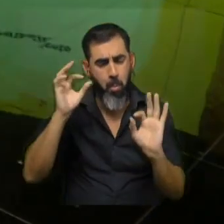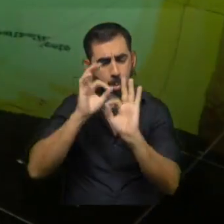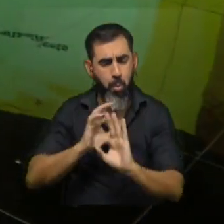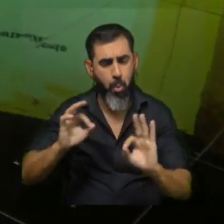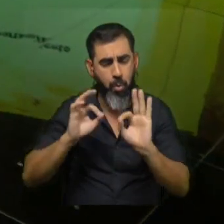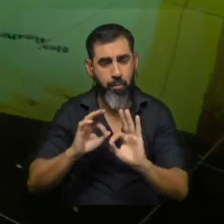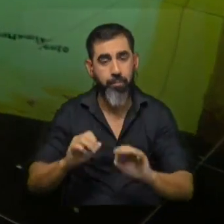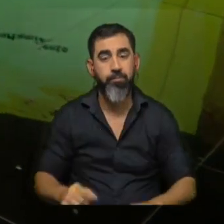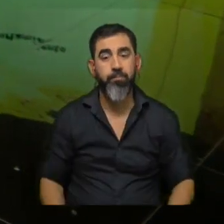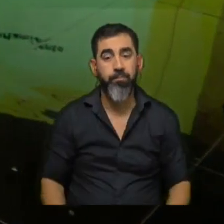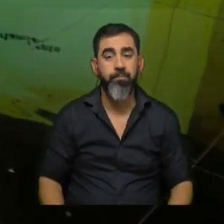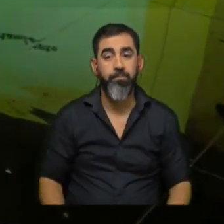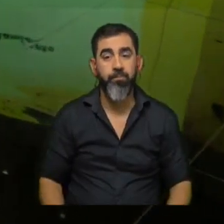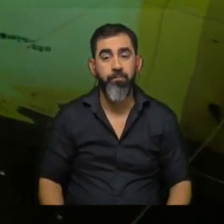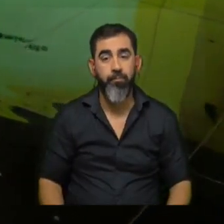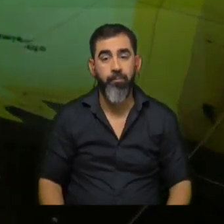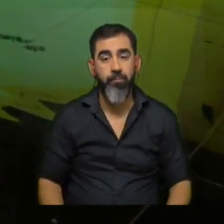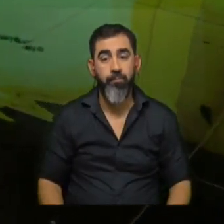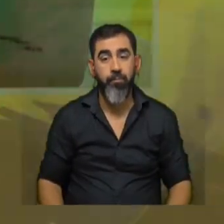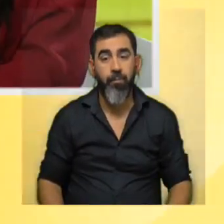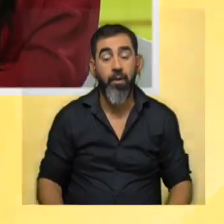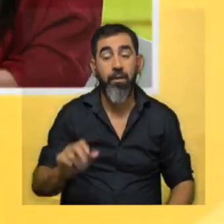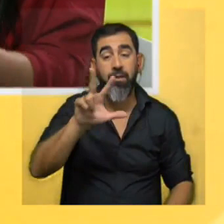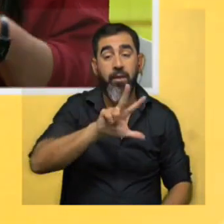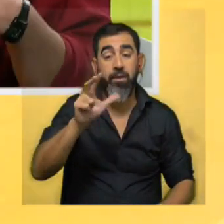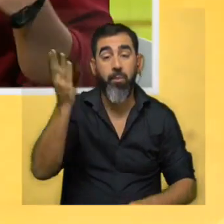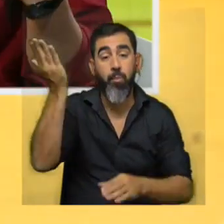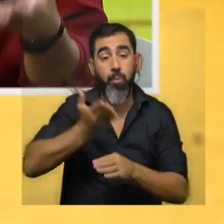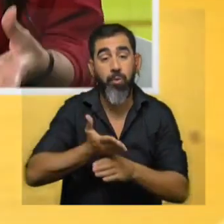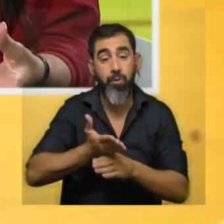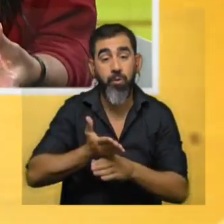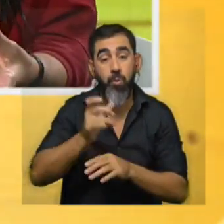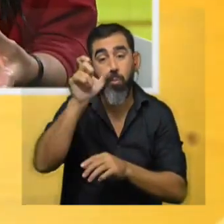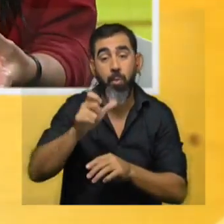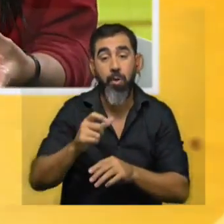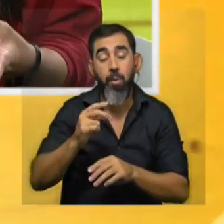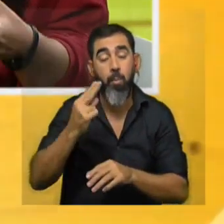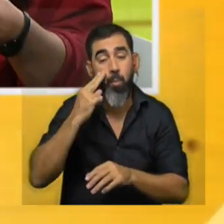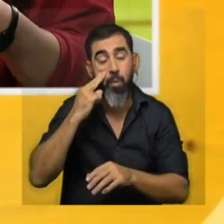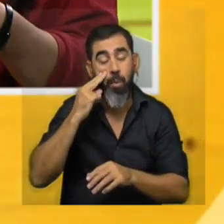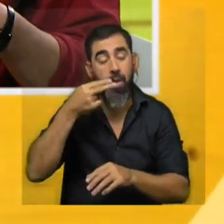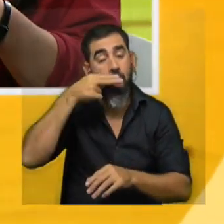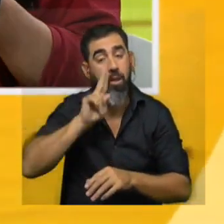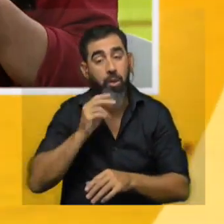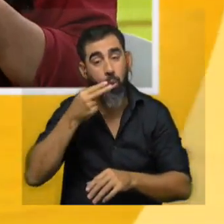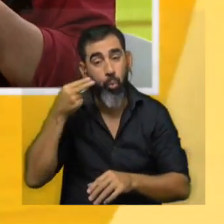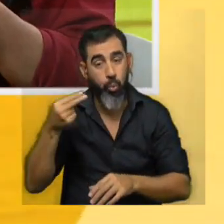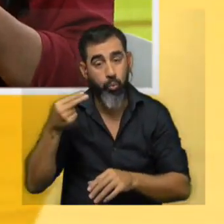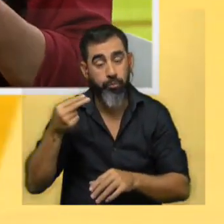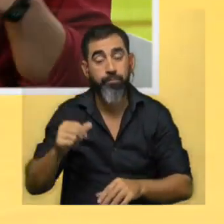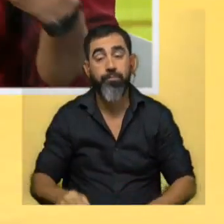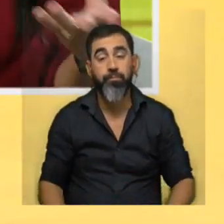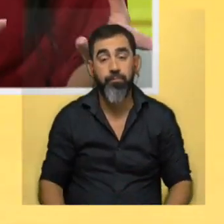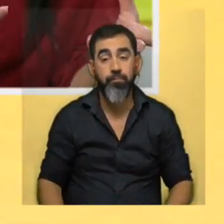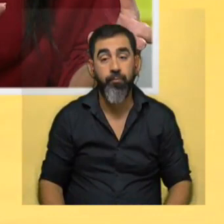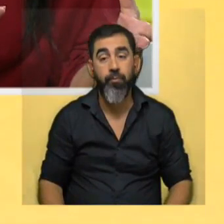de todas formas tenemos una incidencia del 33% de tutores que reportan problemas de comportamiento y es importante hacer esta distinción porque